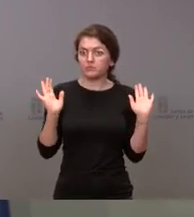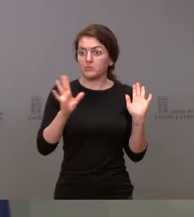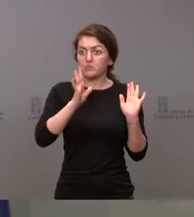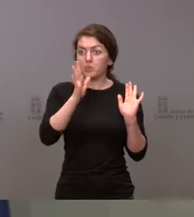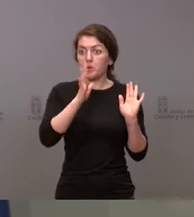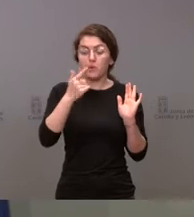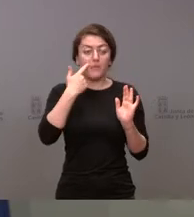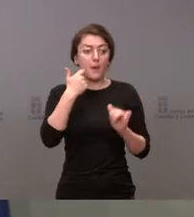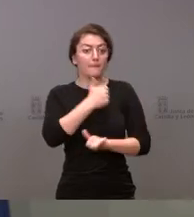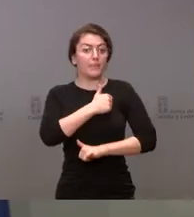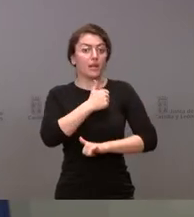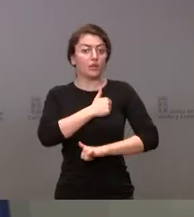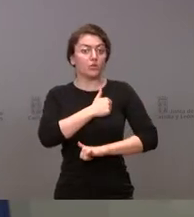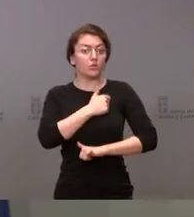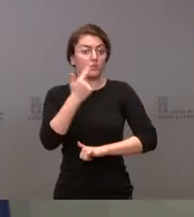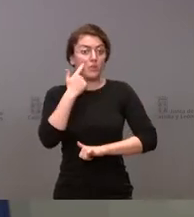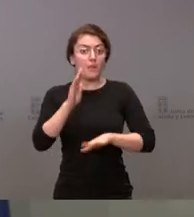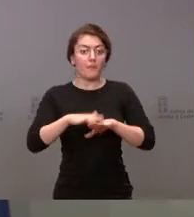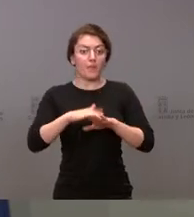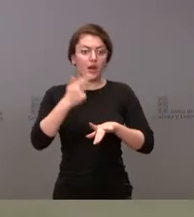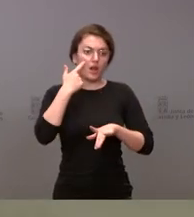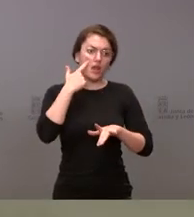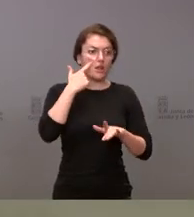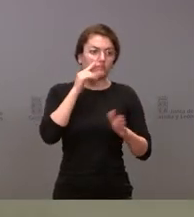aclaración se produce, para aplicarla a nuestra comunidad autónoma.